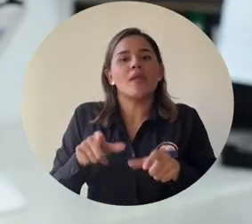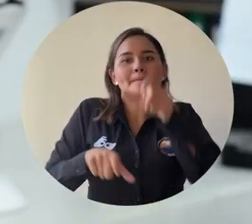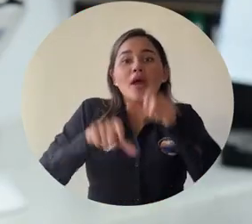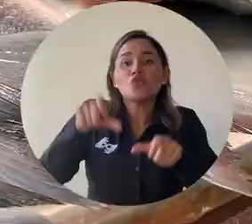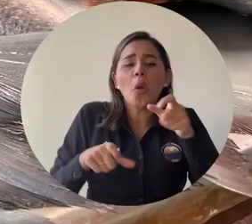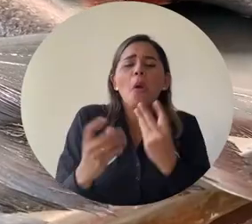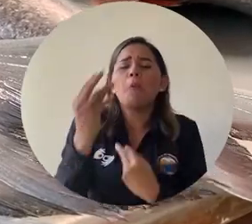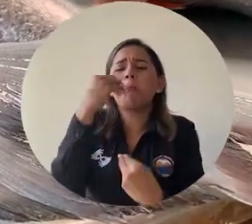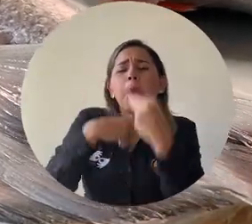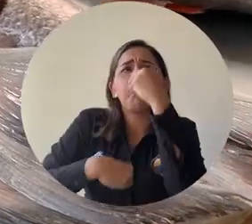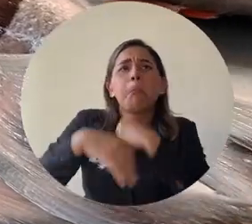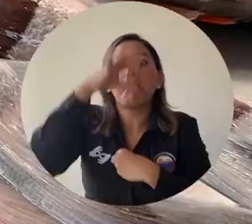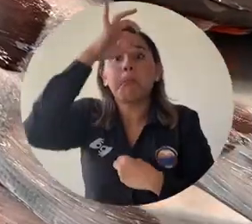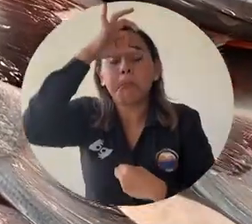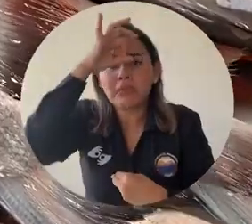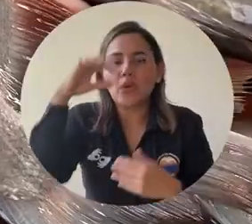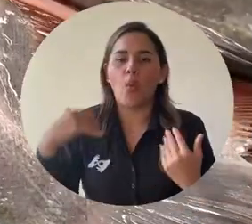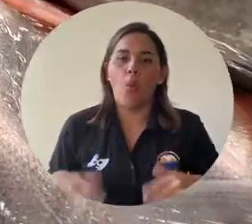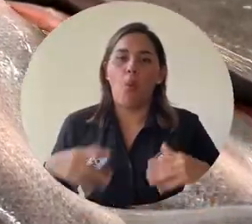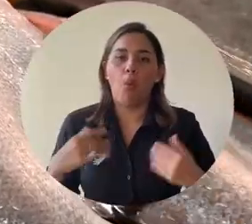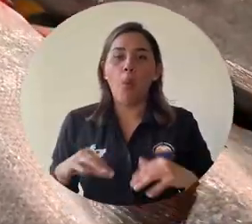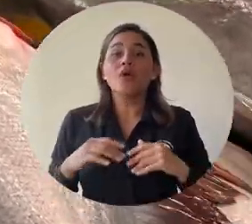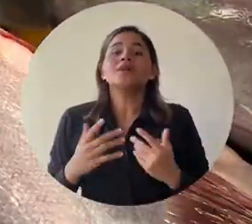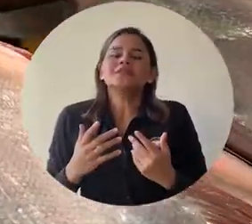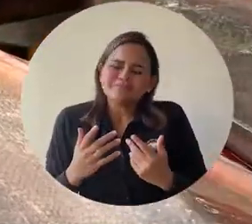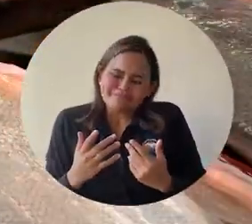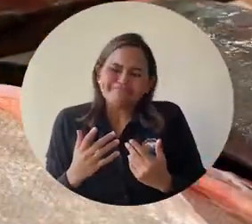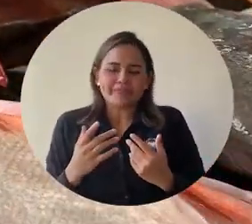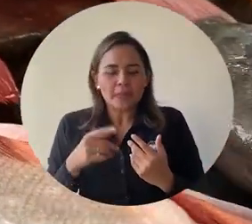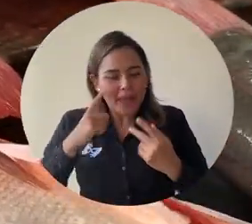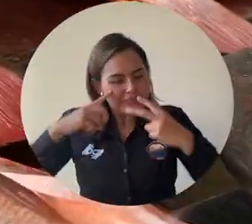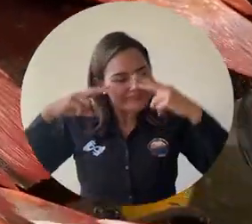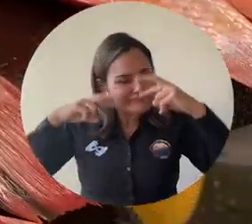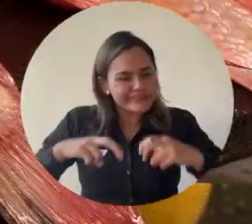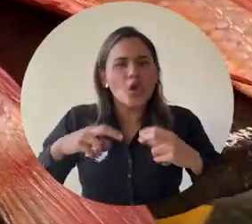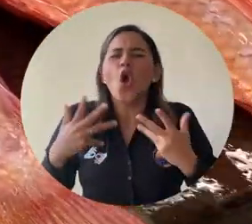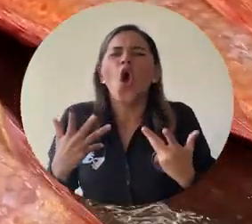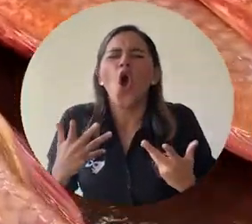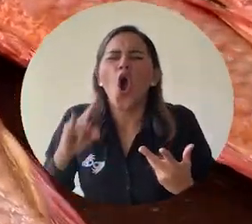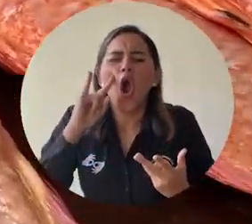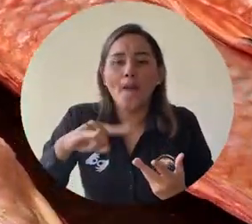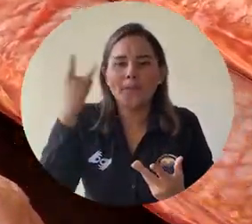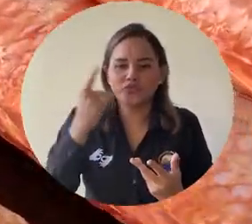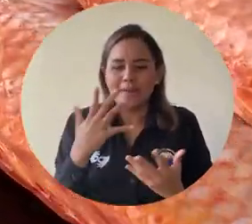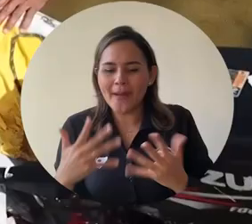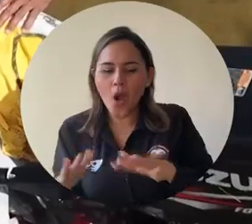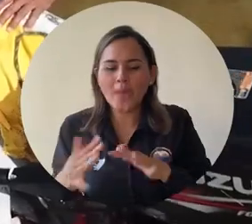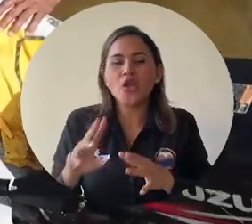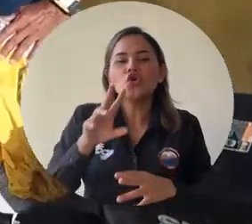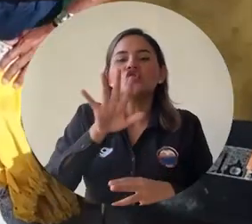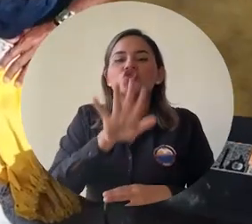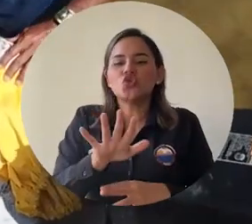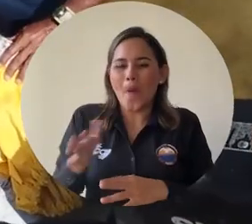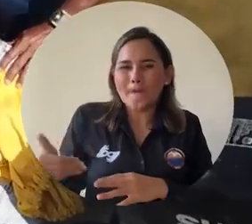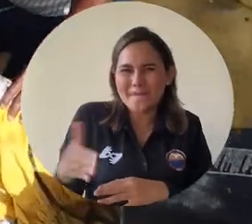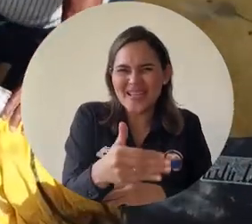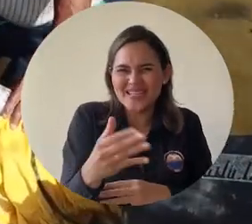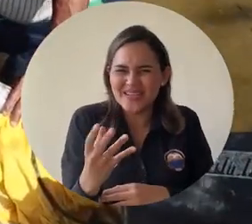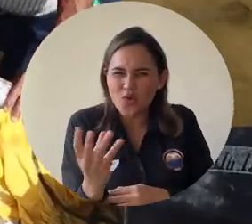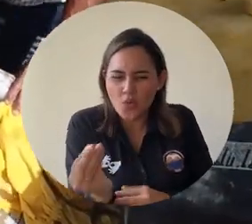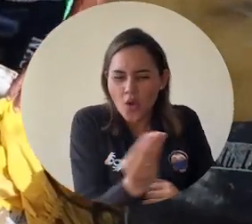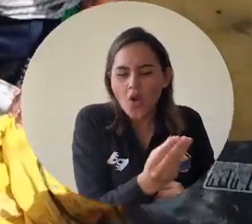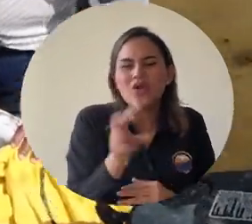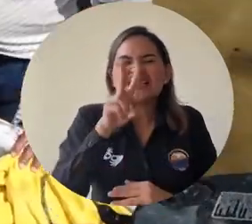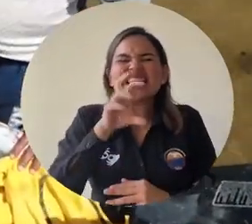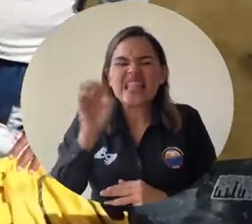consumía esos animales principalmente. La parte biológica costó de que analizamos unas 70 peces de cada especie. Estos